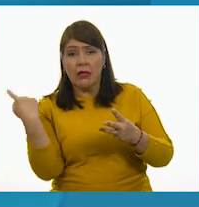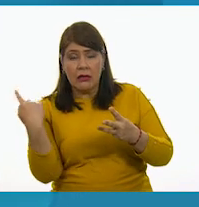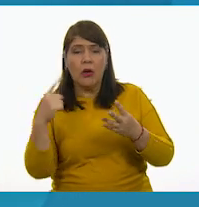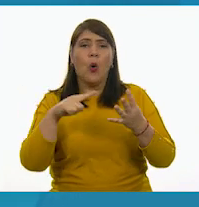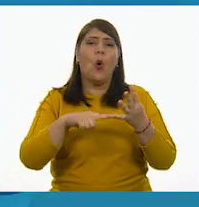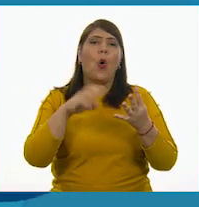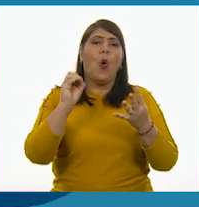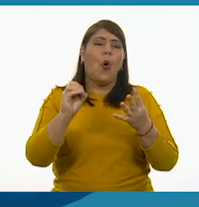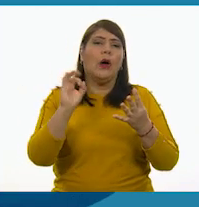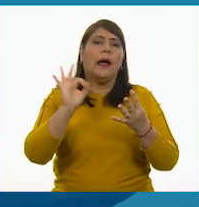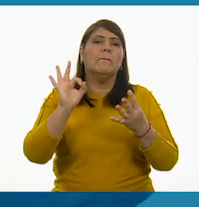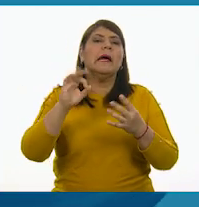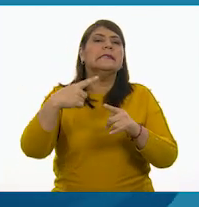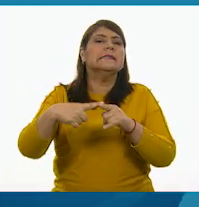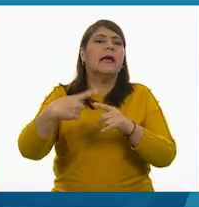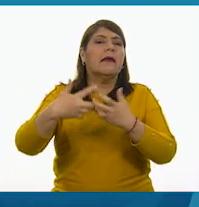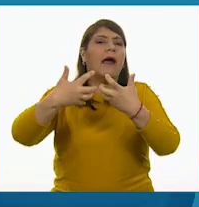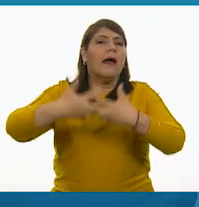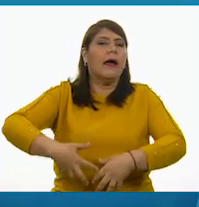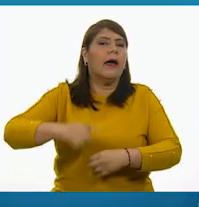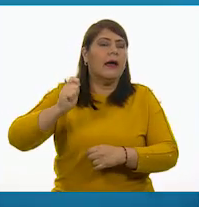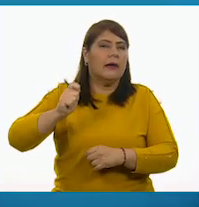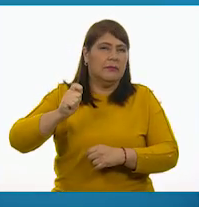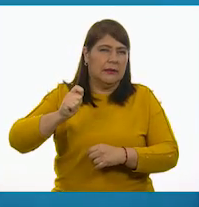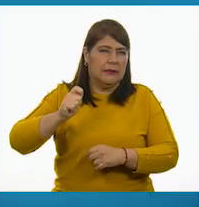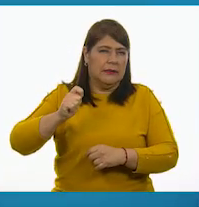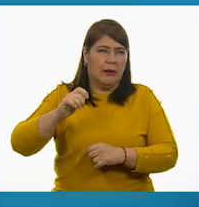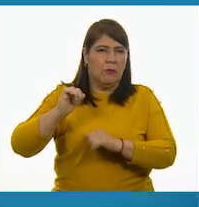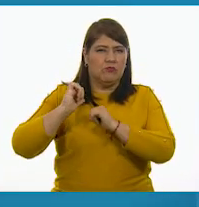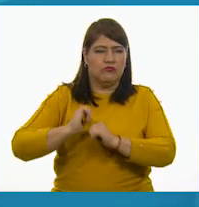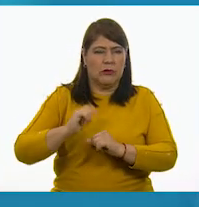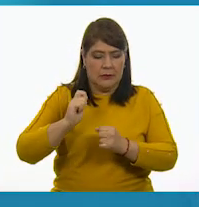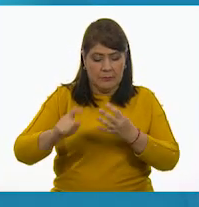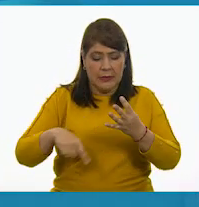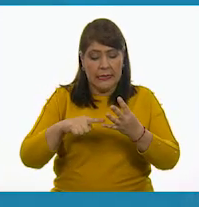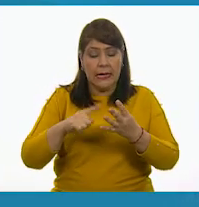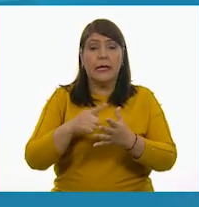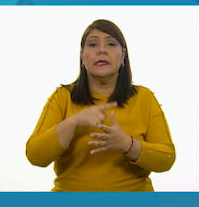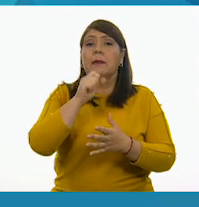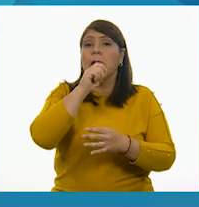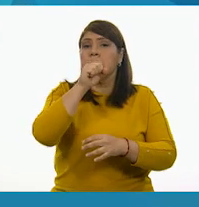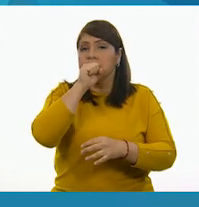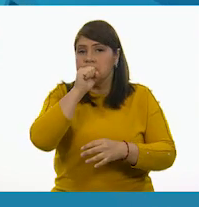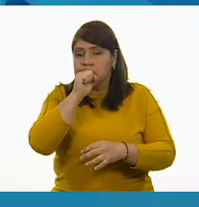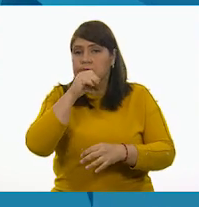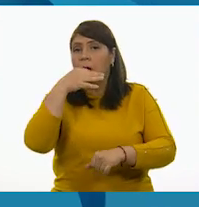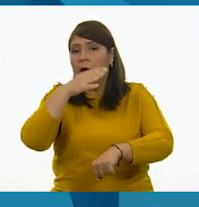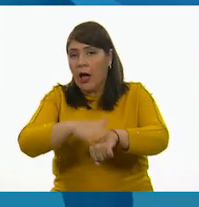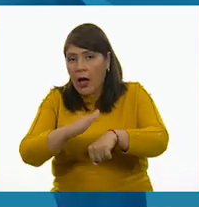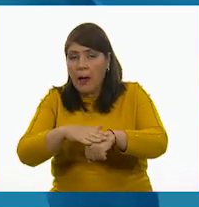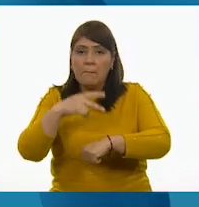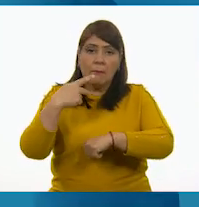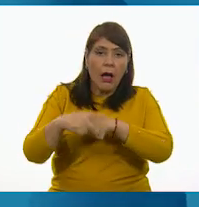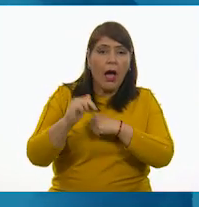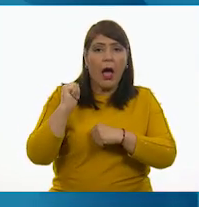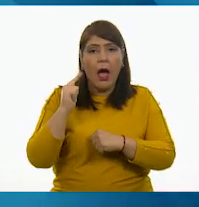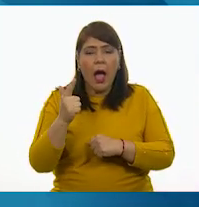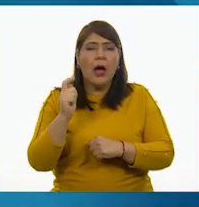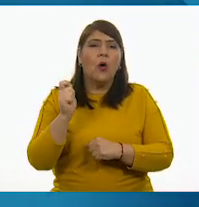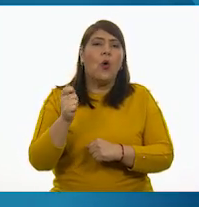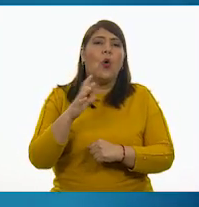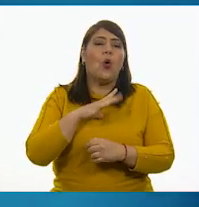fabricante, también debe de llevar advertencias, debe de llevar condiciones de